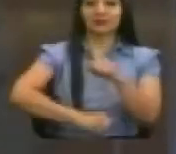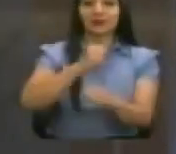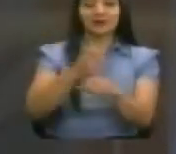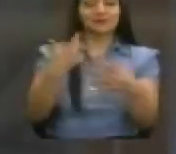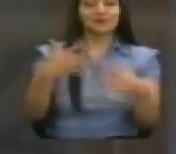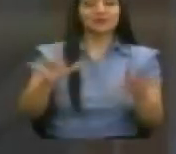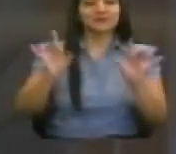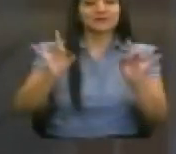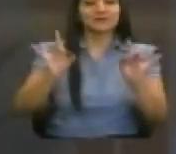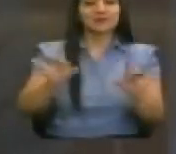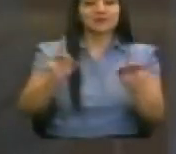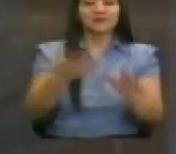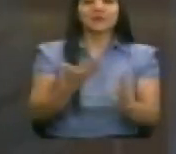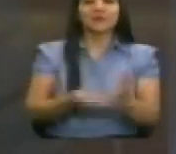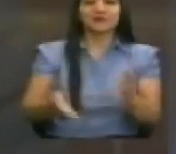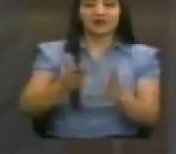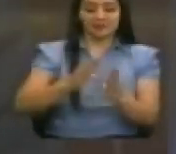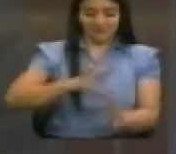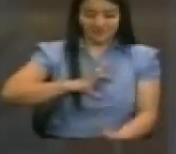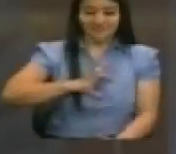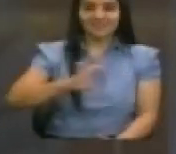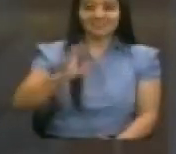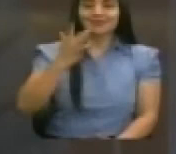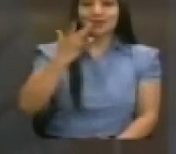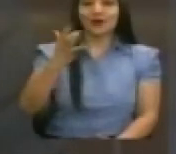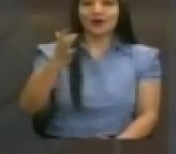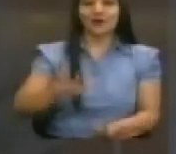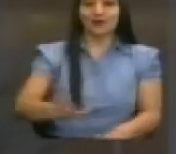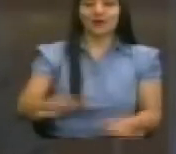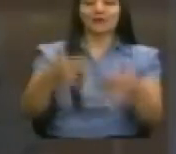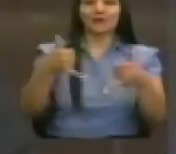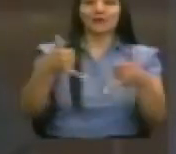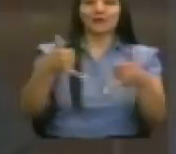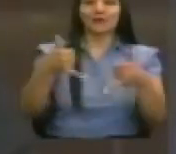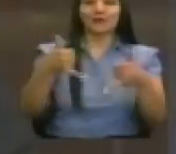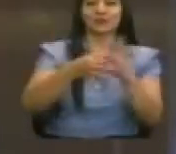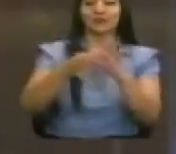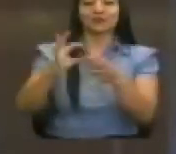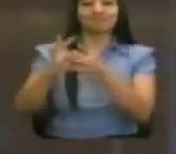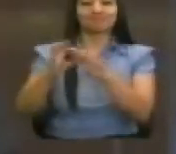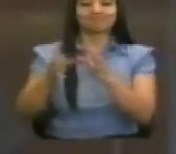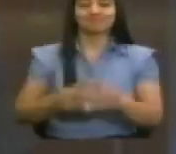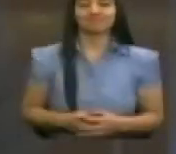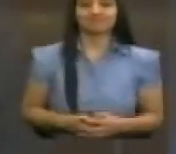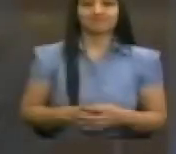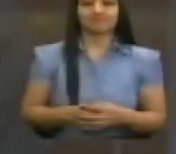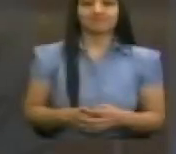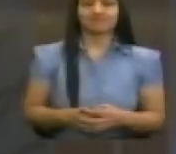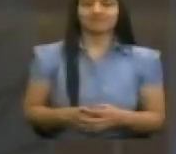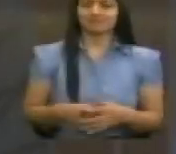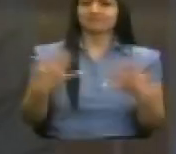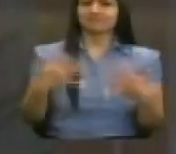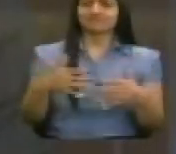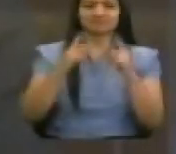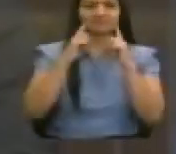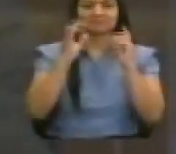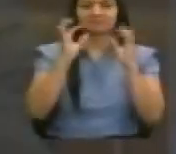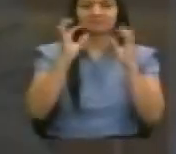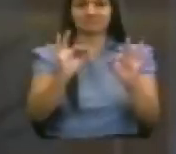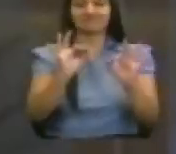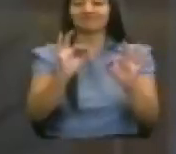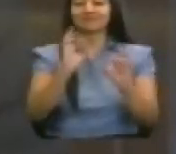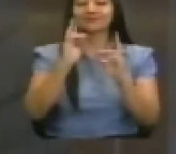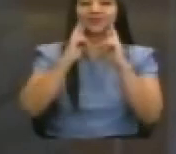medalla olímpica y qué bueno que en su momento el país haya reconocido este